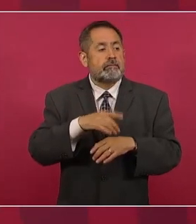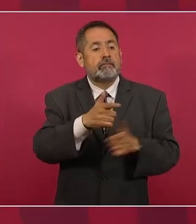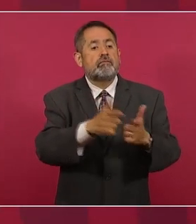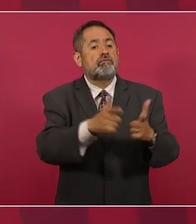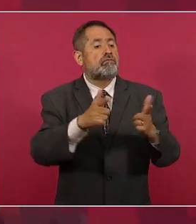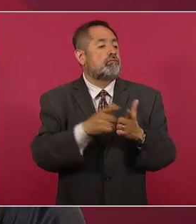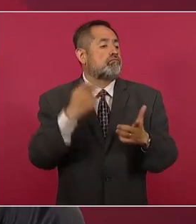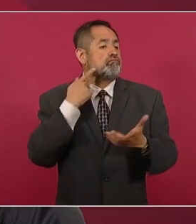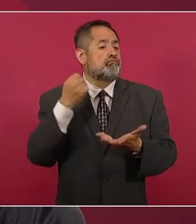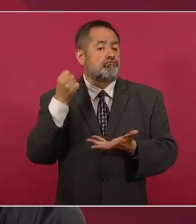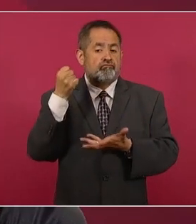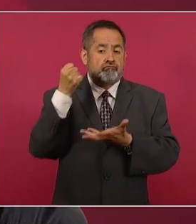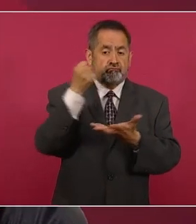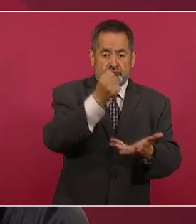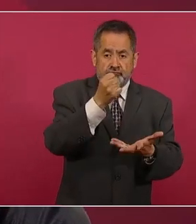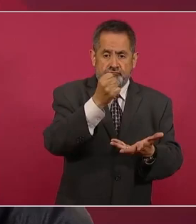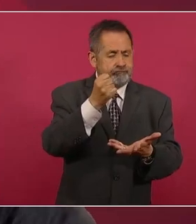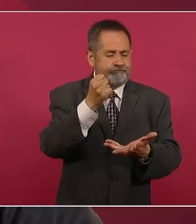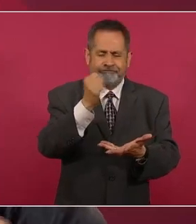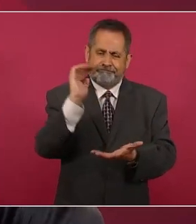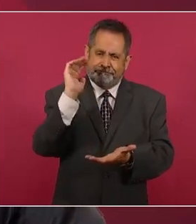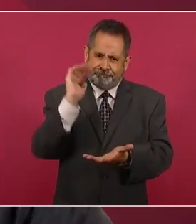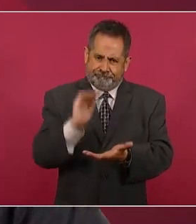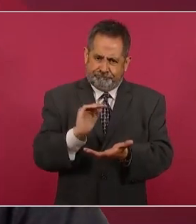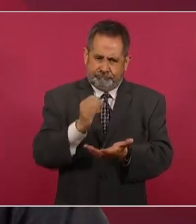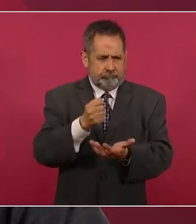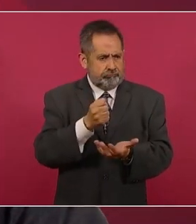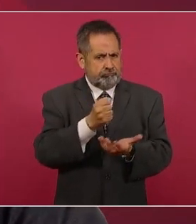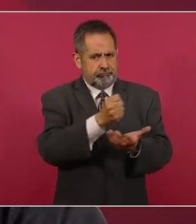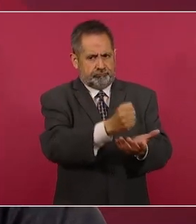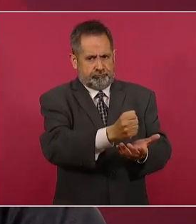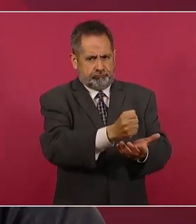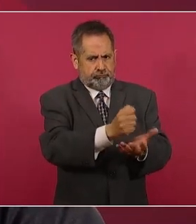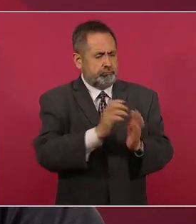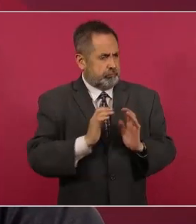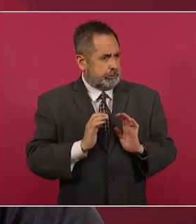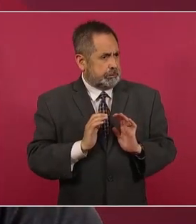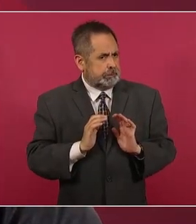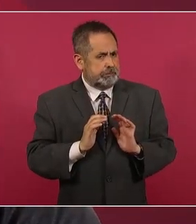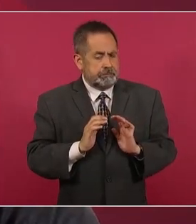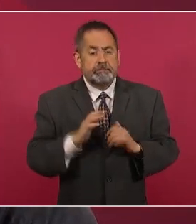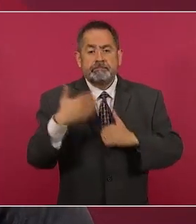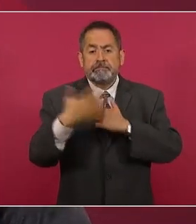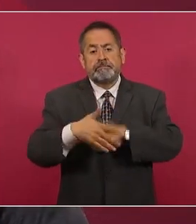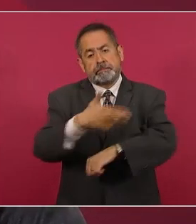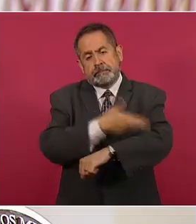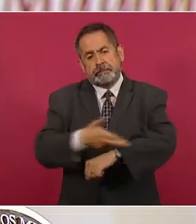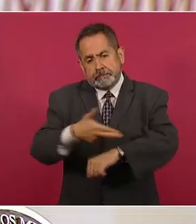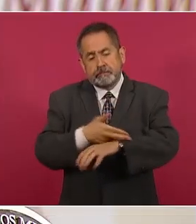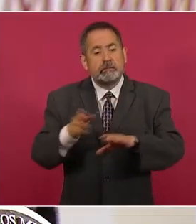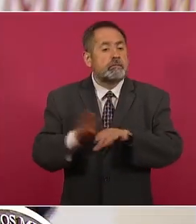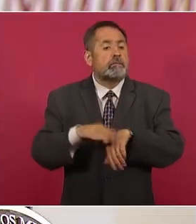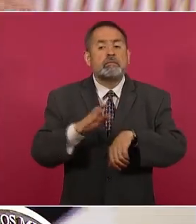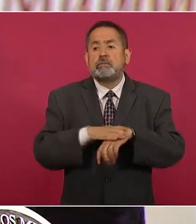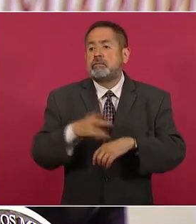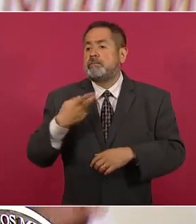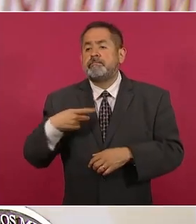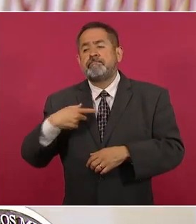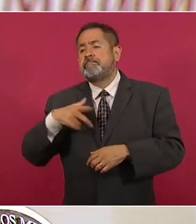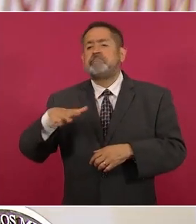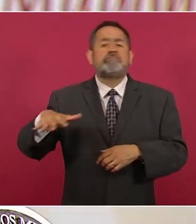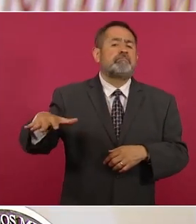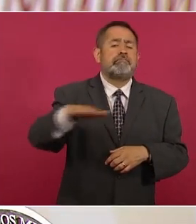políticos, ya los procesos electorales en el país atendiendo un reclamo ciudadano